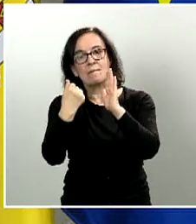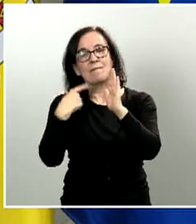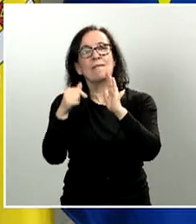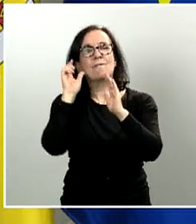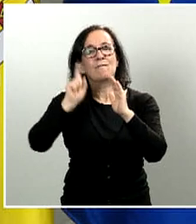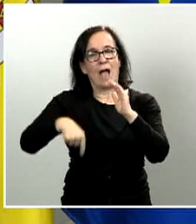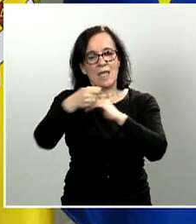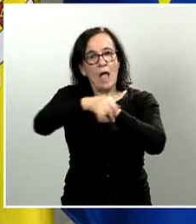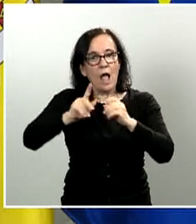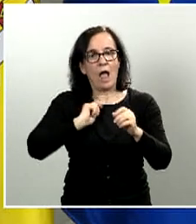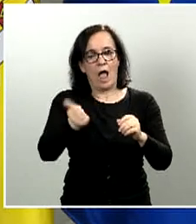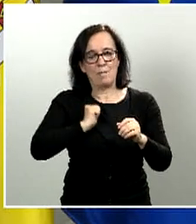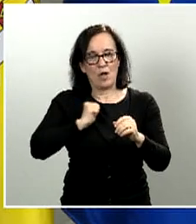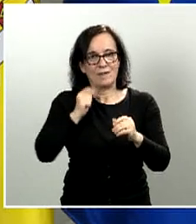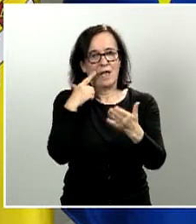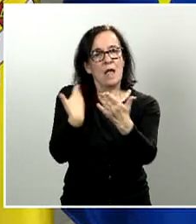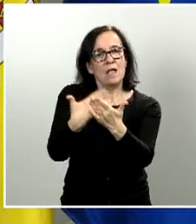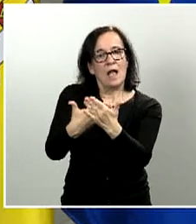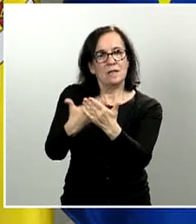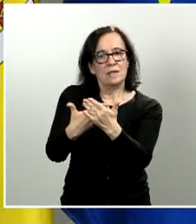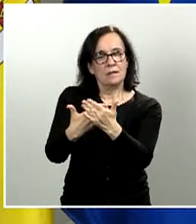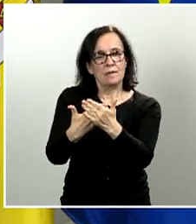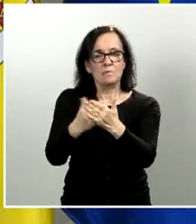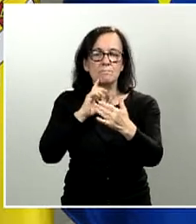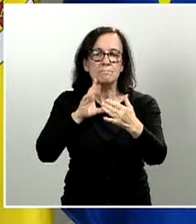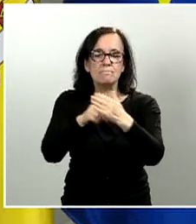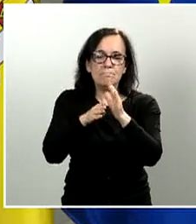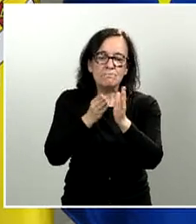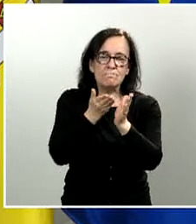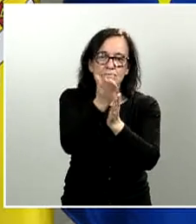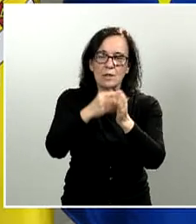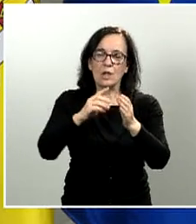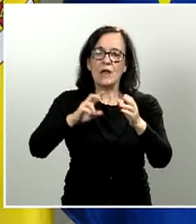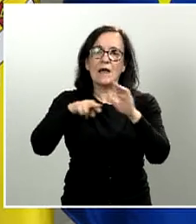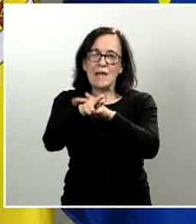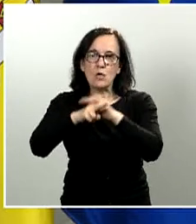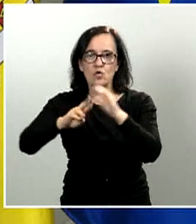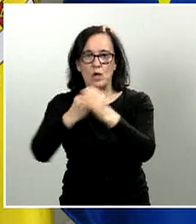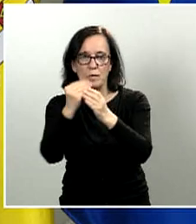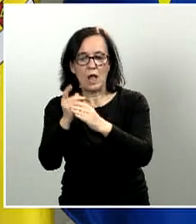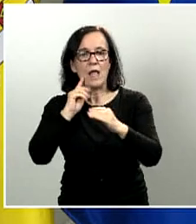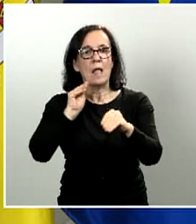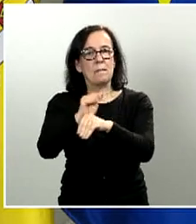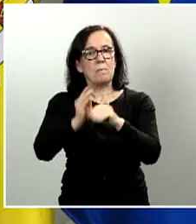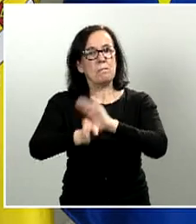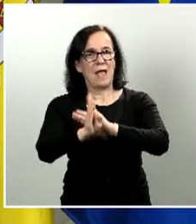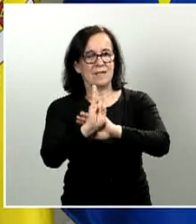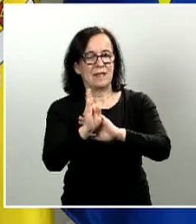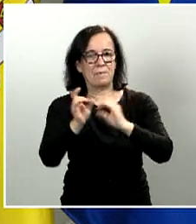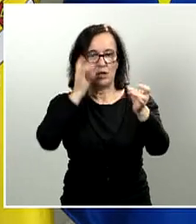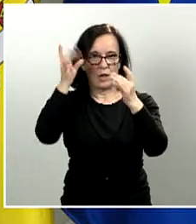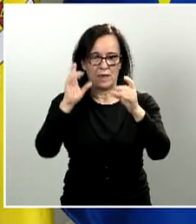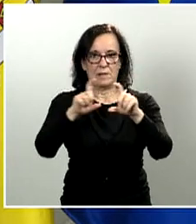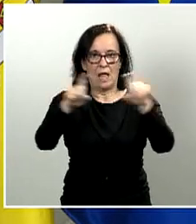objetivo de garantizar la canalización de recursos productivos, el mantenimiento de la actividad empresarial, el mantenimiento de nuestro